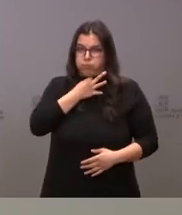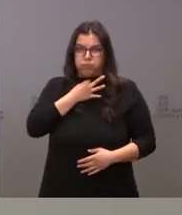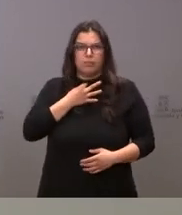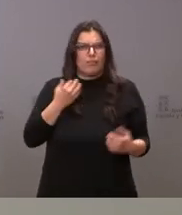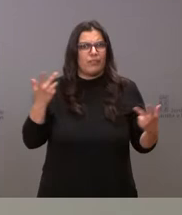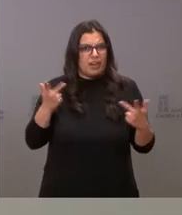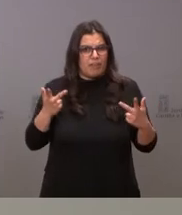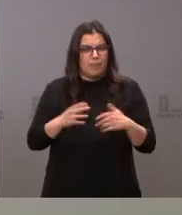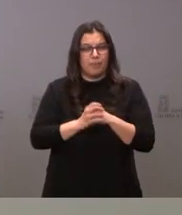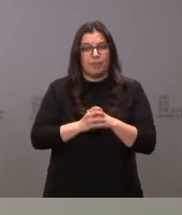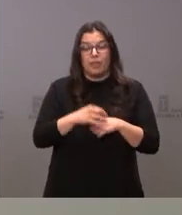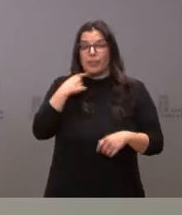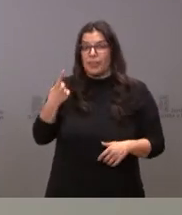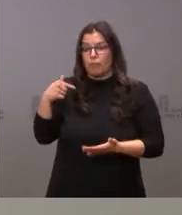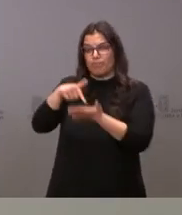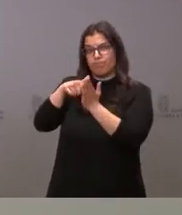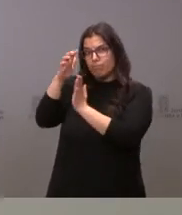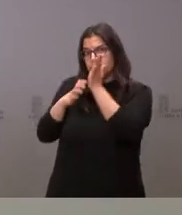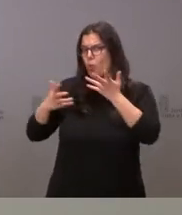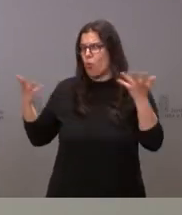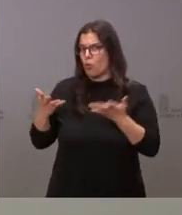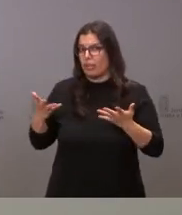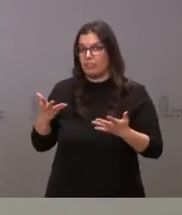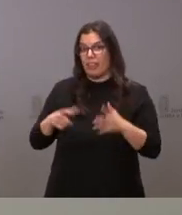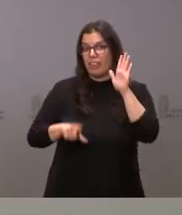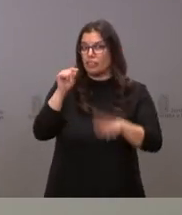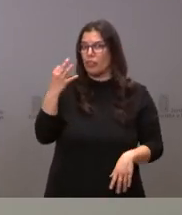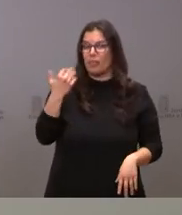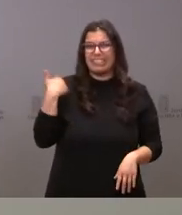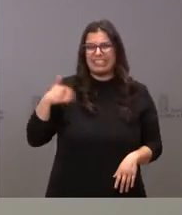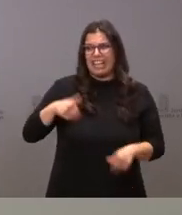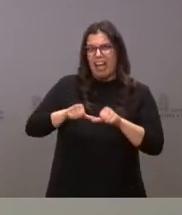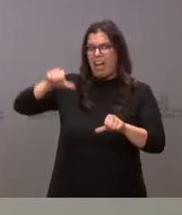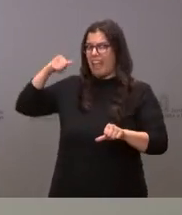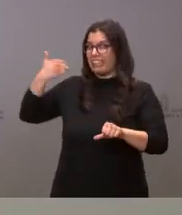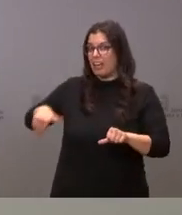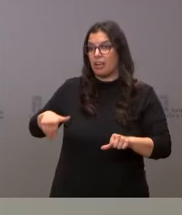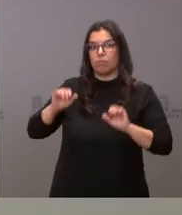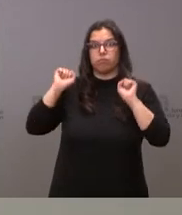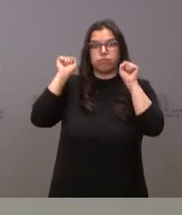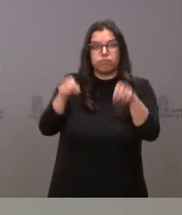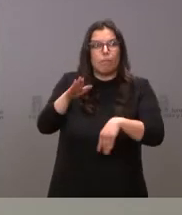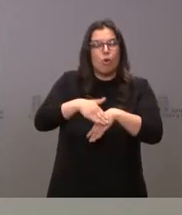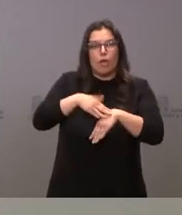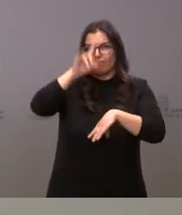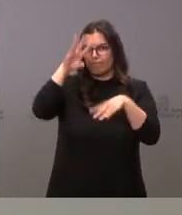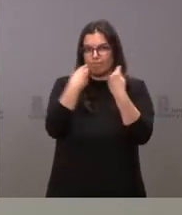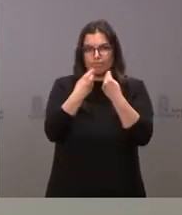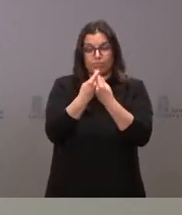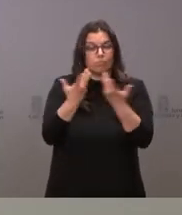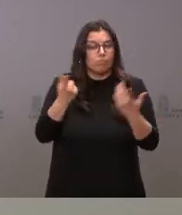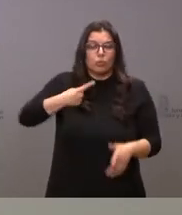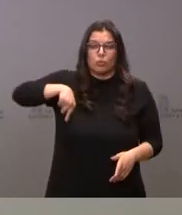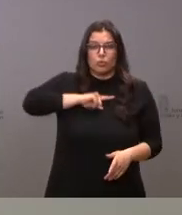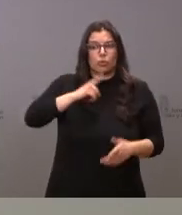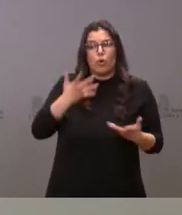Decíamos que la decisión era urgente, tenía que haberse tomado ya, no se entiende el retraso, pero nosotros seguimos con